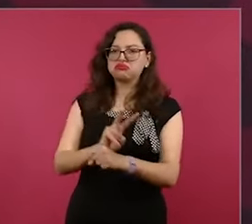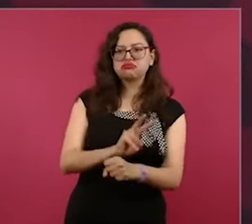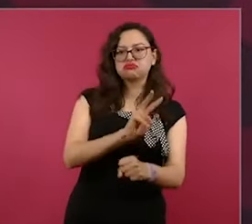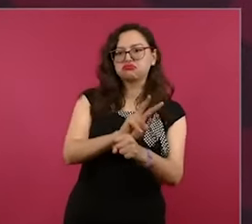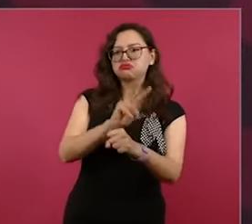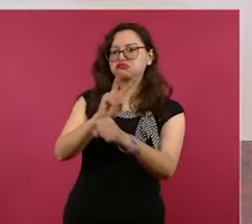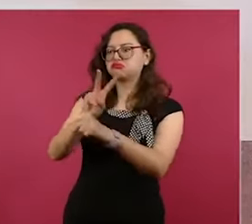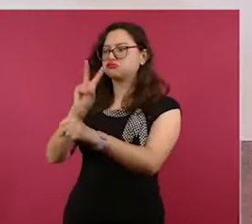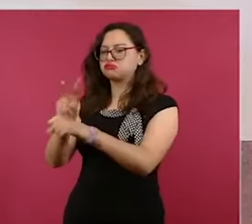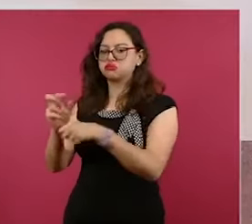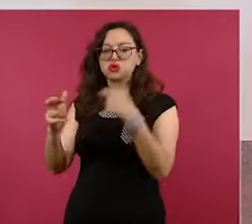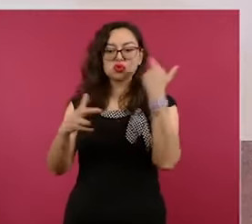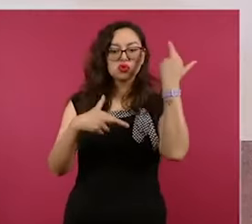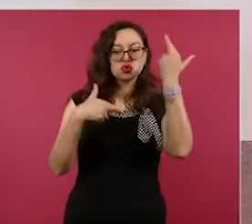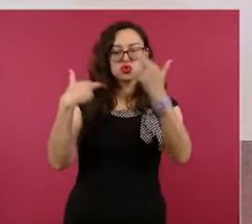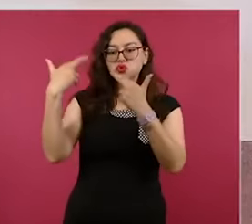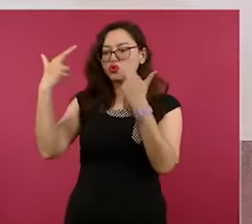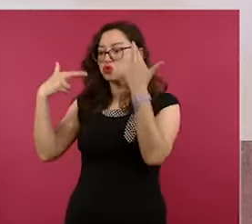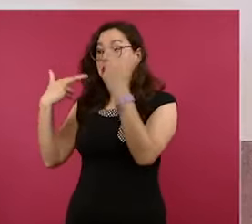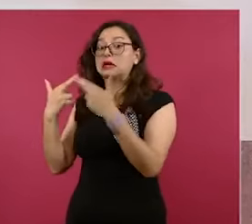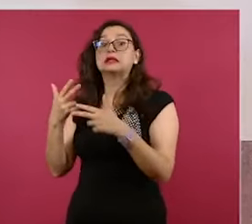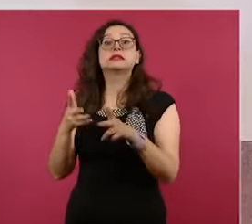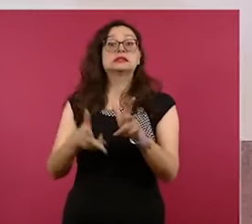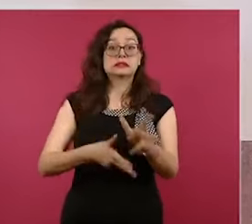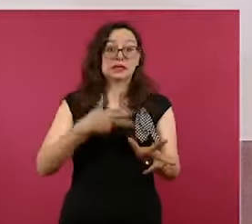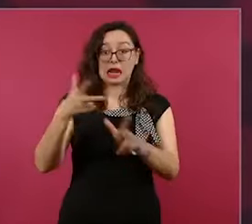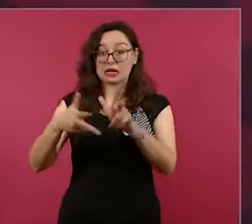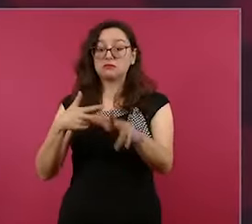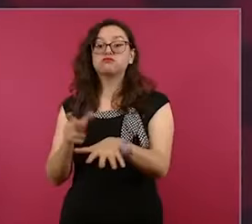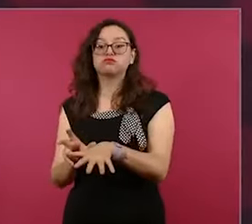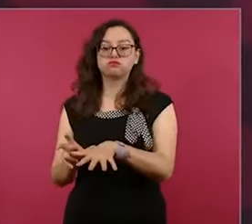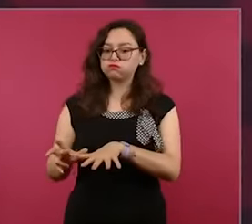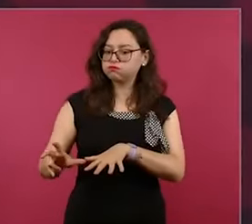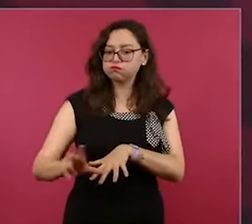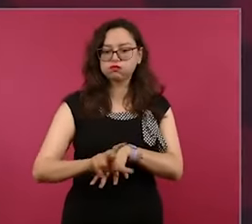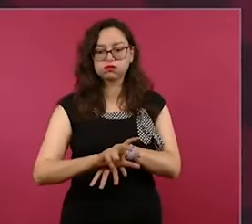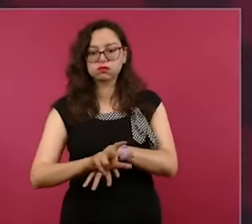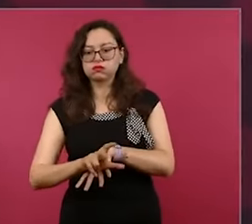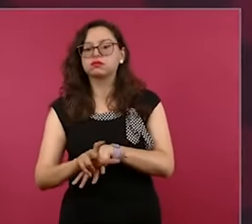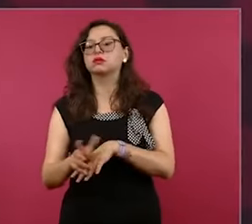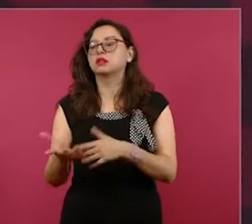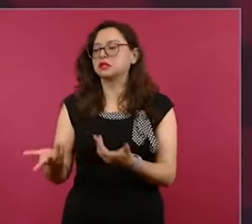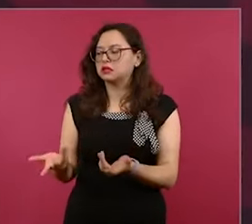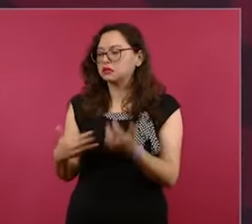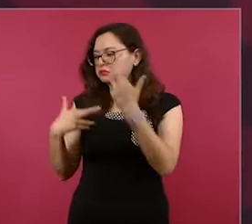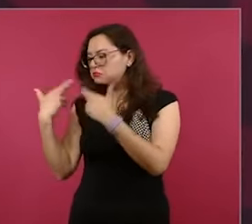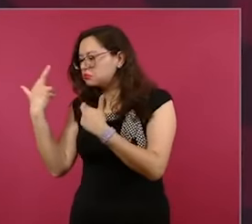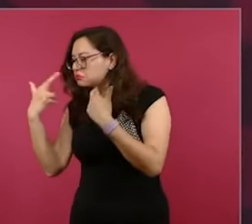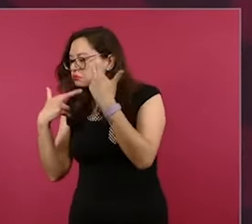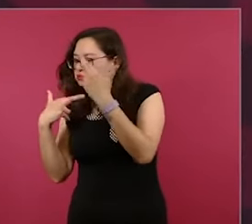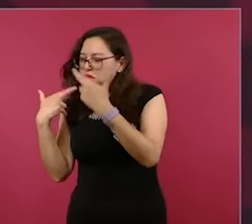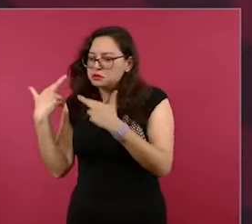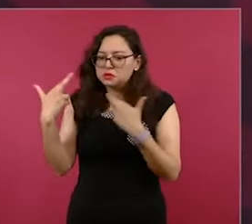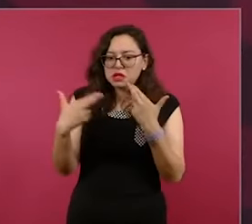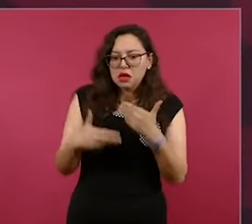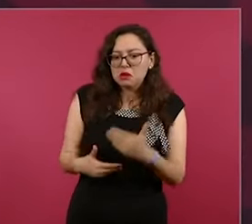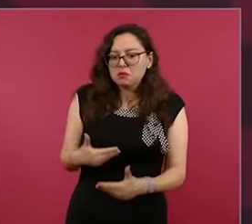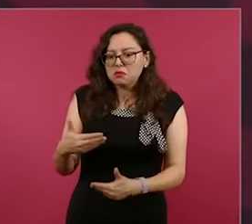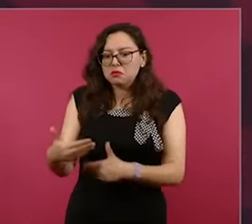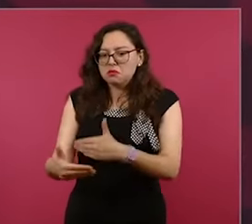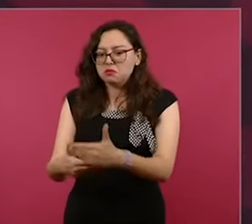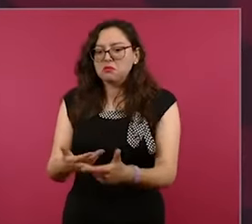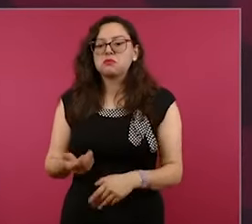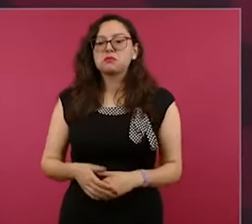del Tren Maya, el sábado lo